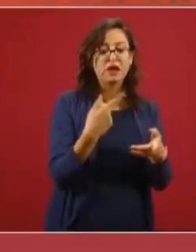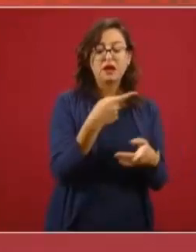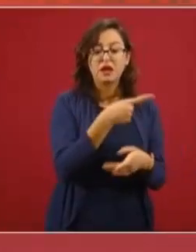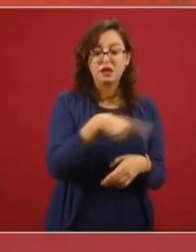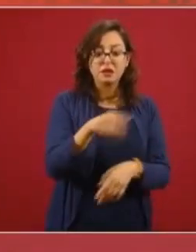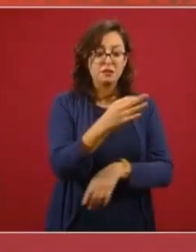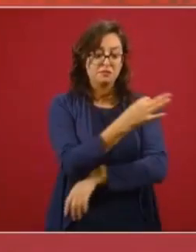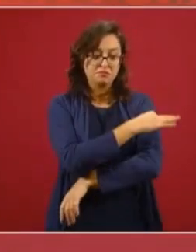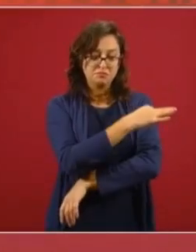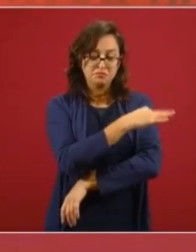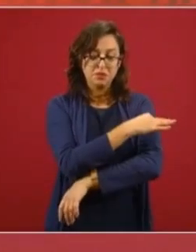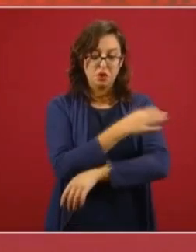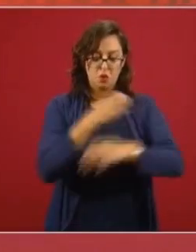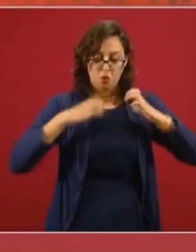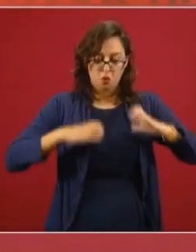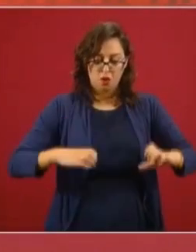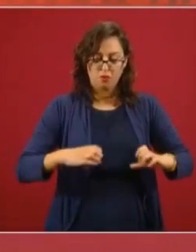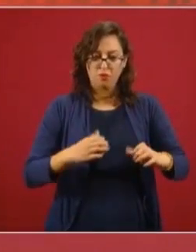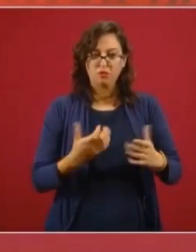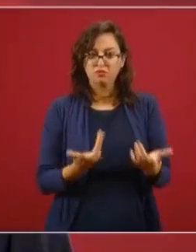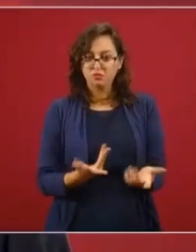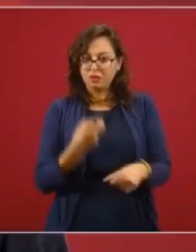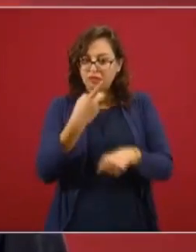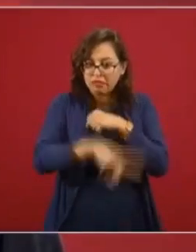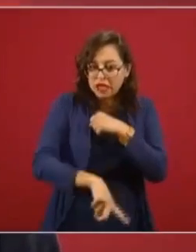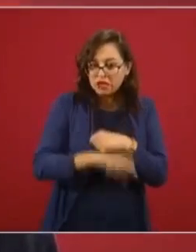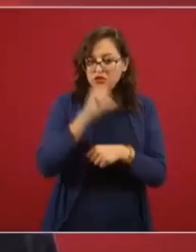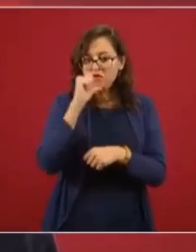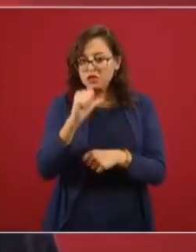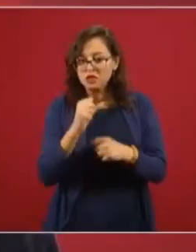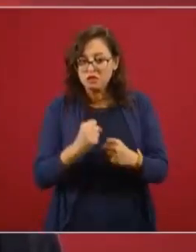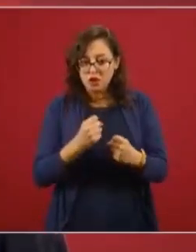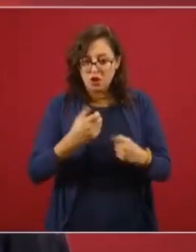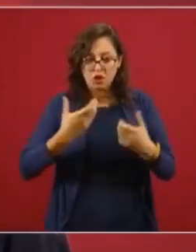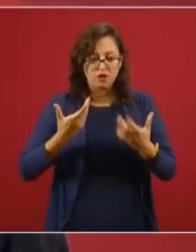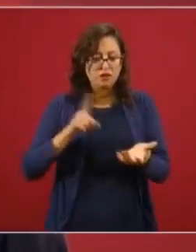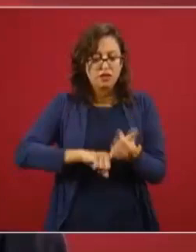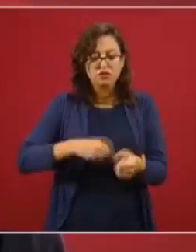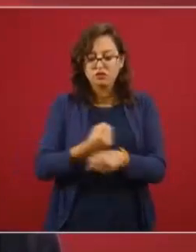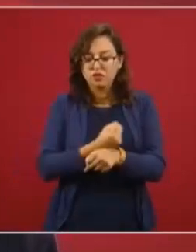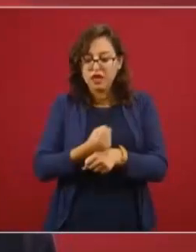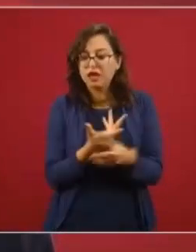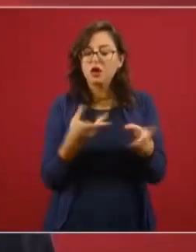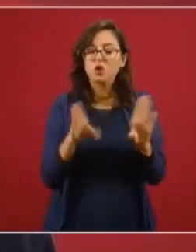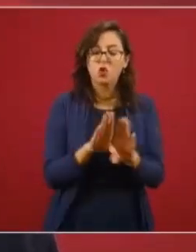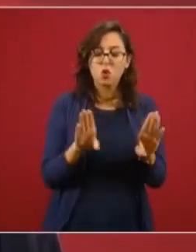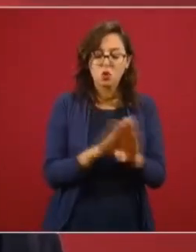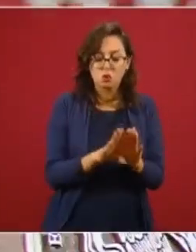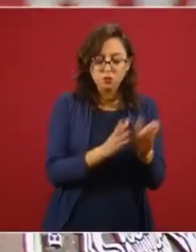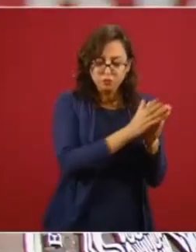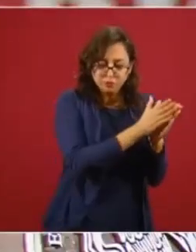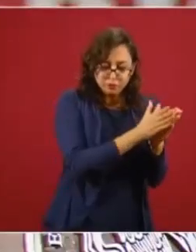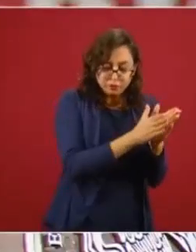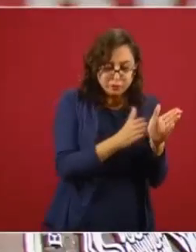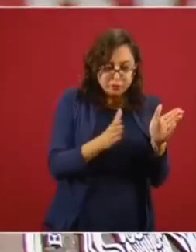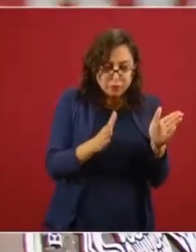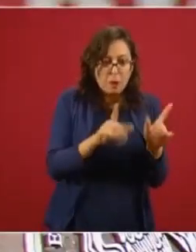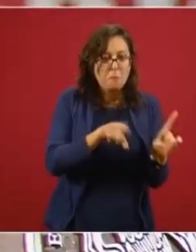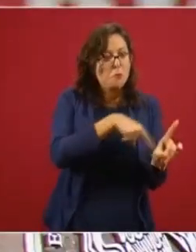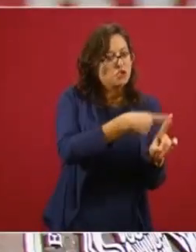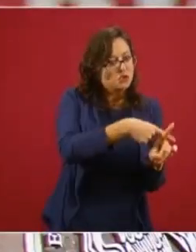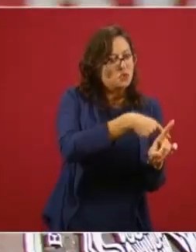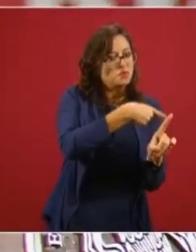tolerabilidad de la vacuna y demostrar la respuesta inmune con resultados sumamente alentadores.